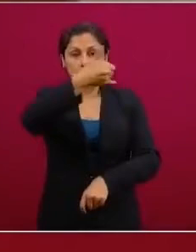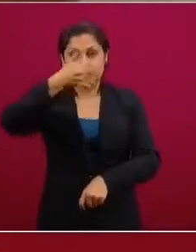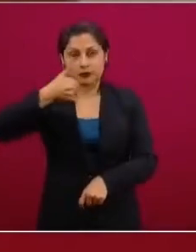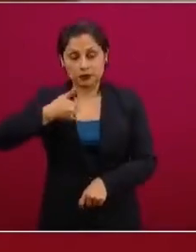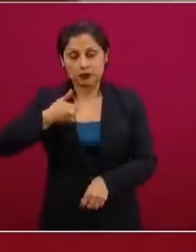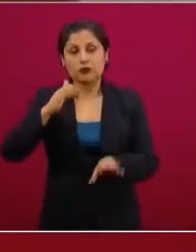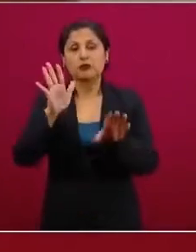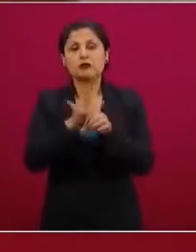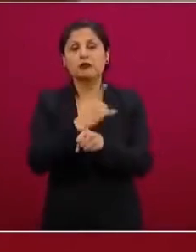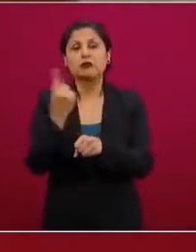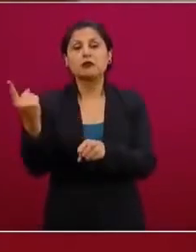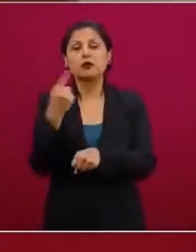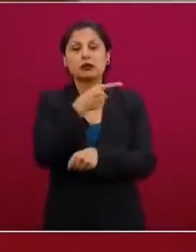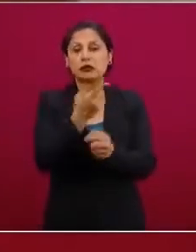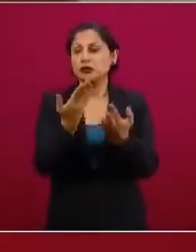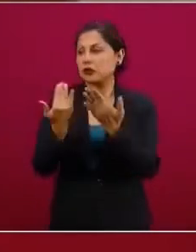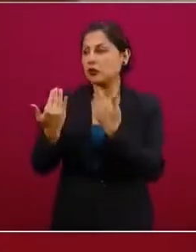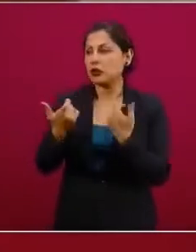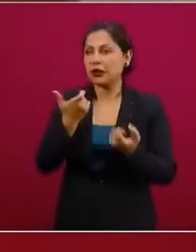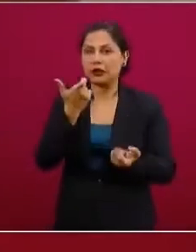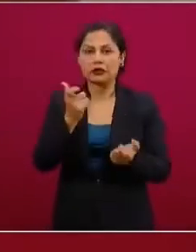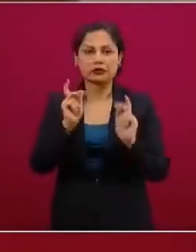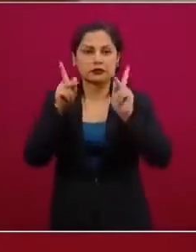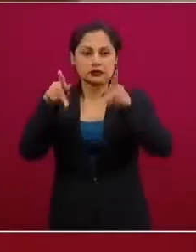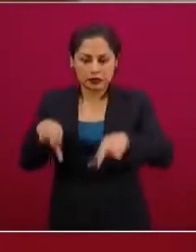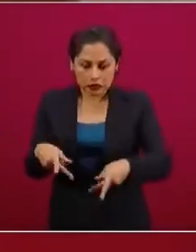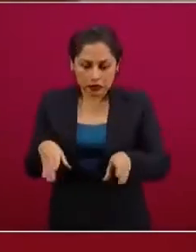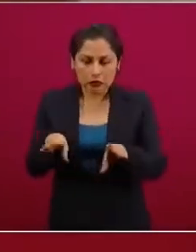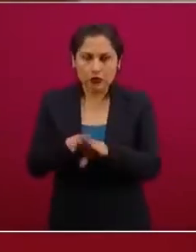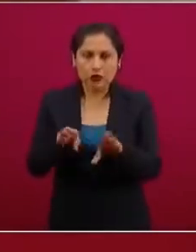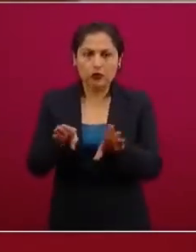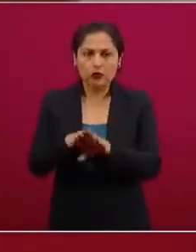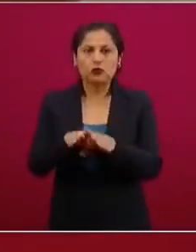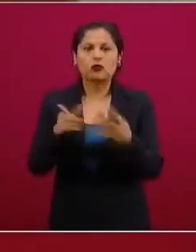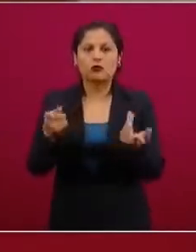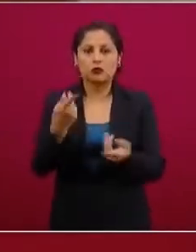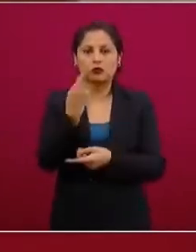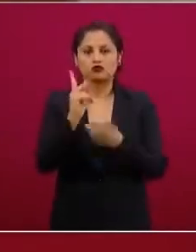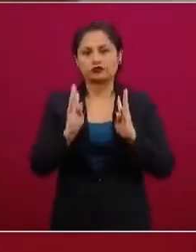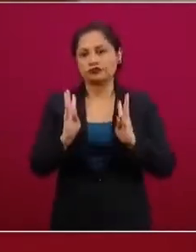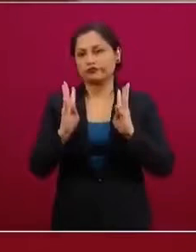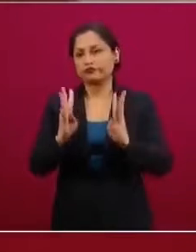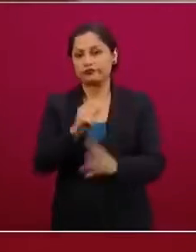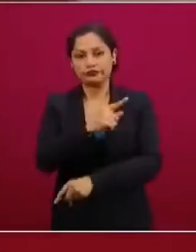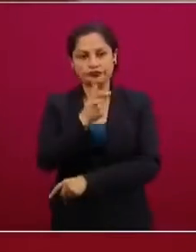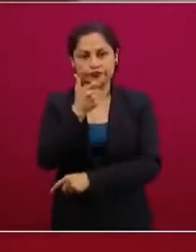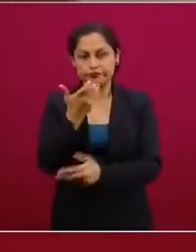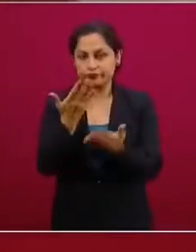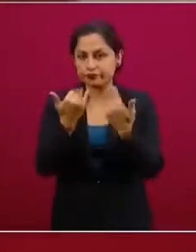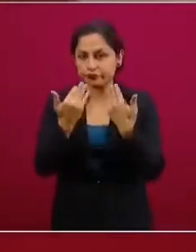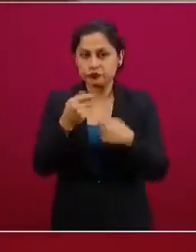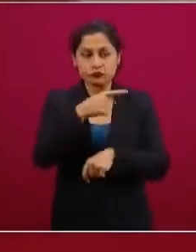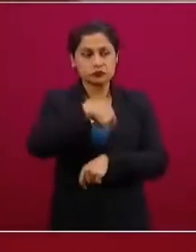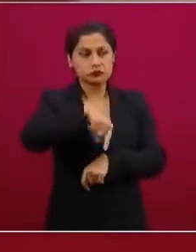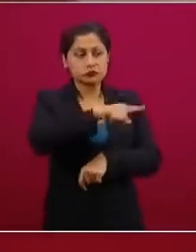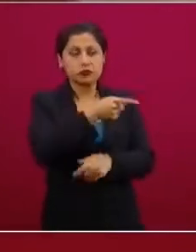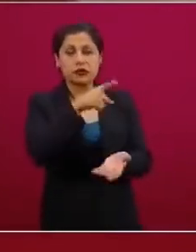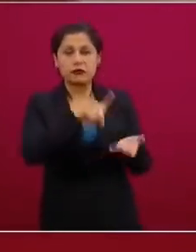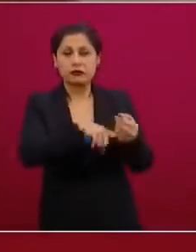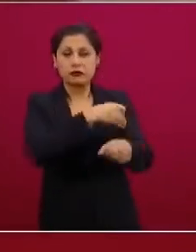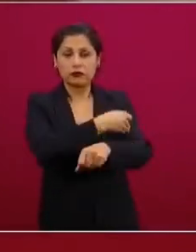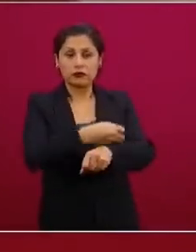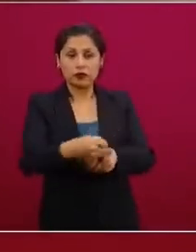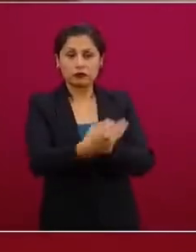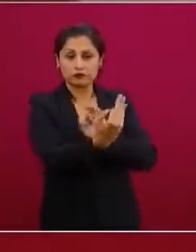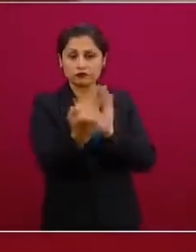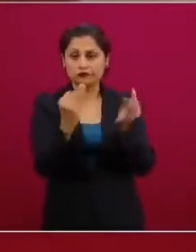dinero para poder pagar la sepultura y su velatorio. Estuvieron boteando, consiguieron dinero para